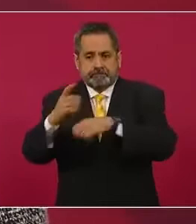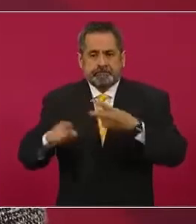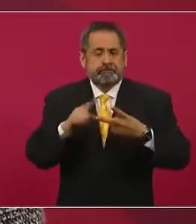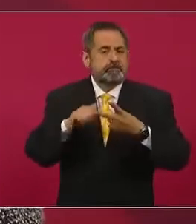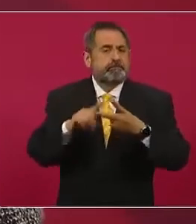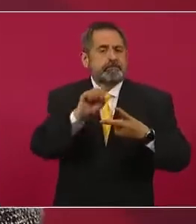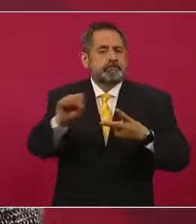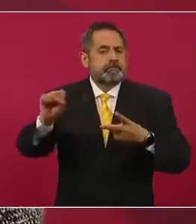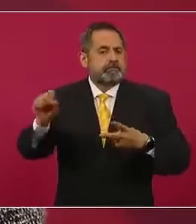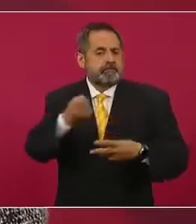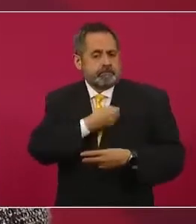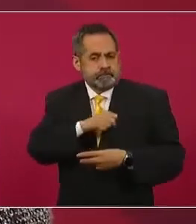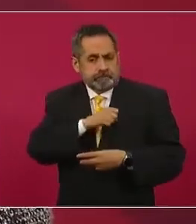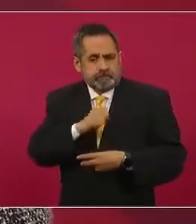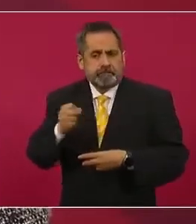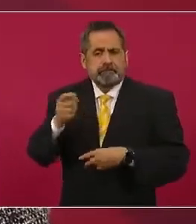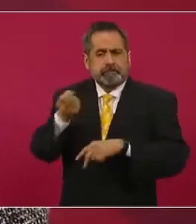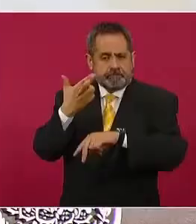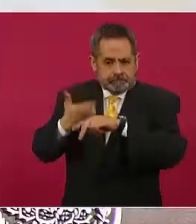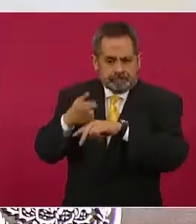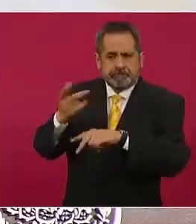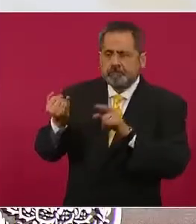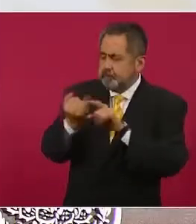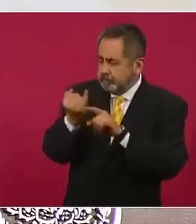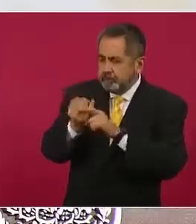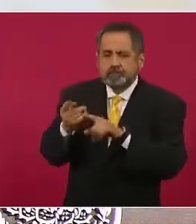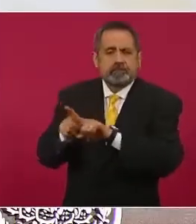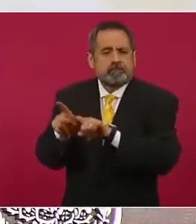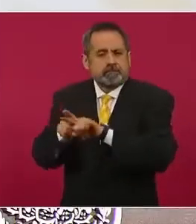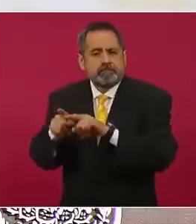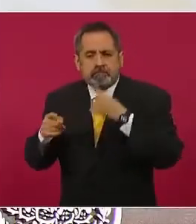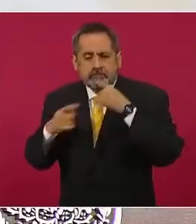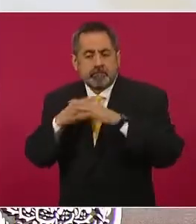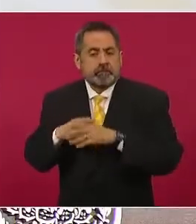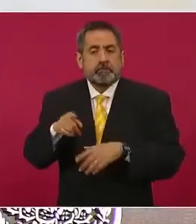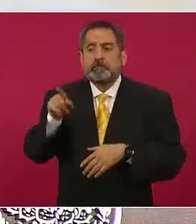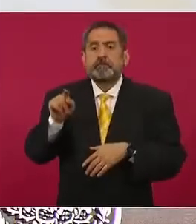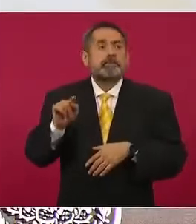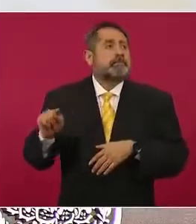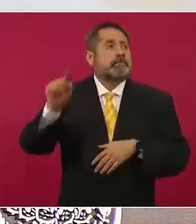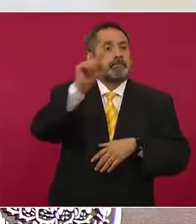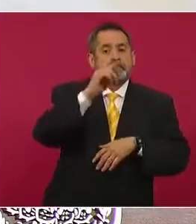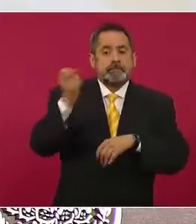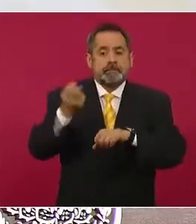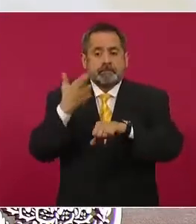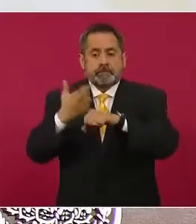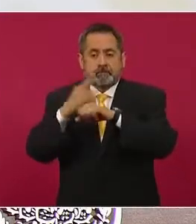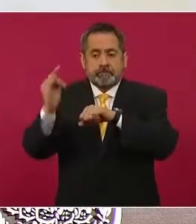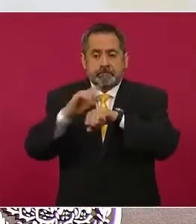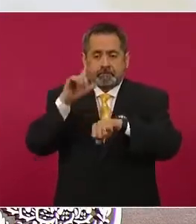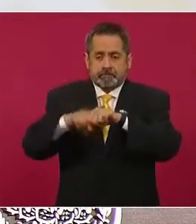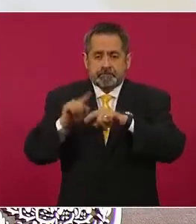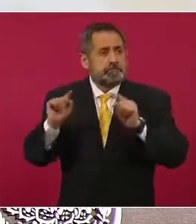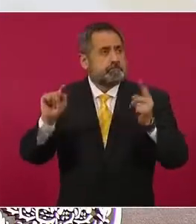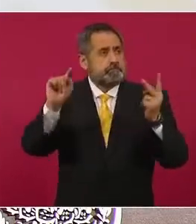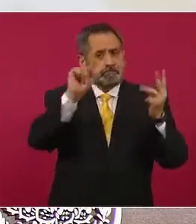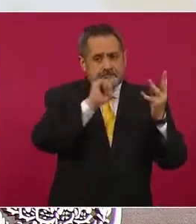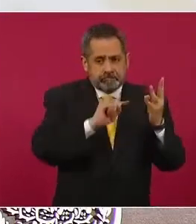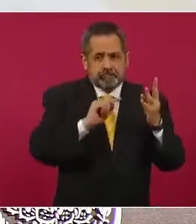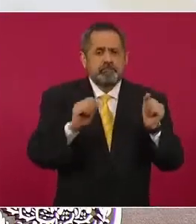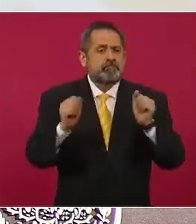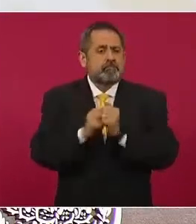Salud Estatal. Asimismo, también agradezco a los secretarios de Salud, que es a nivel federal y que es a través de los